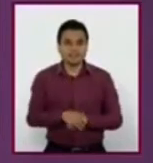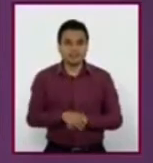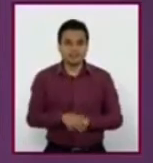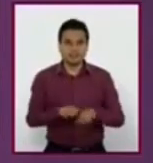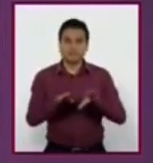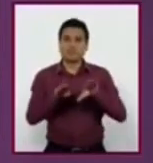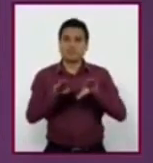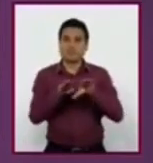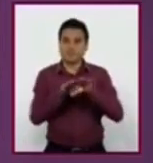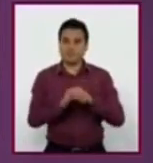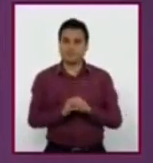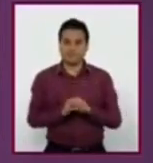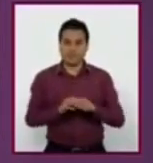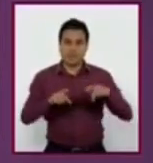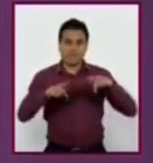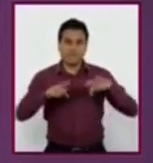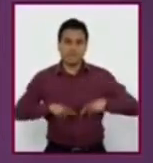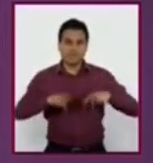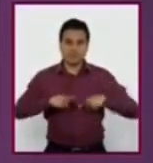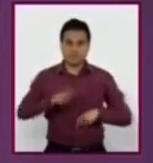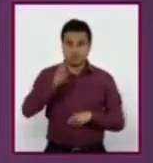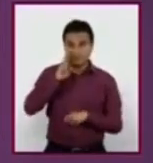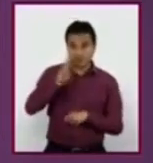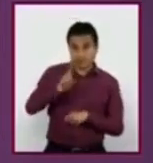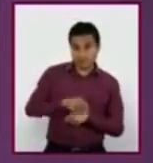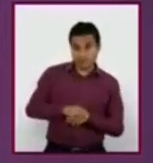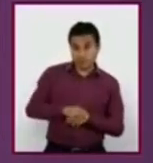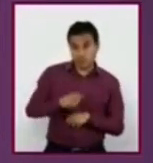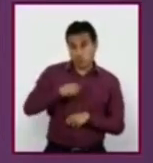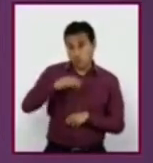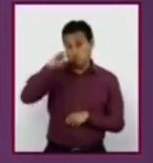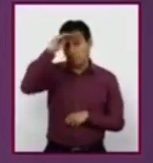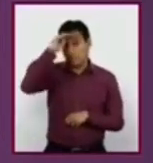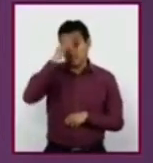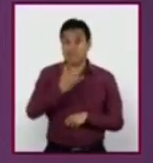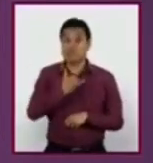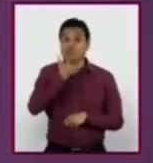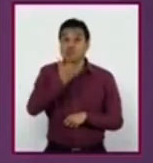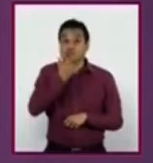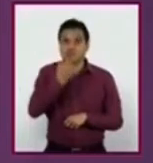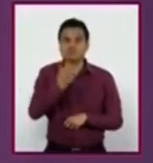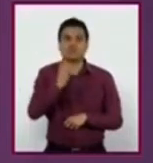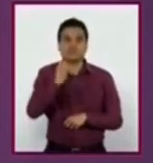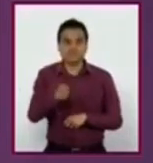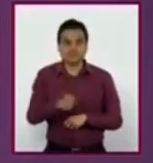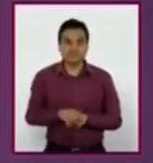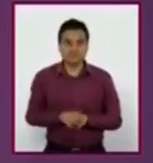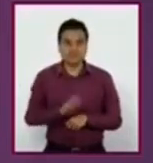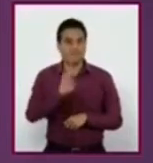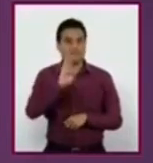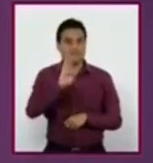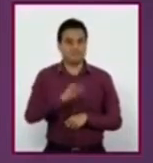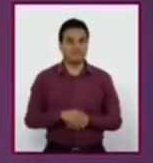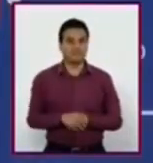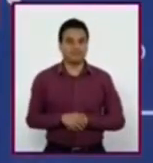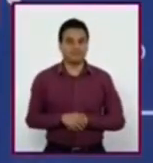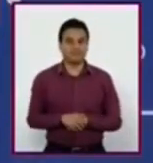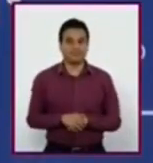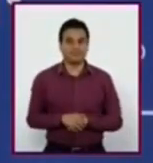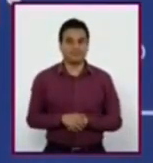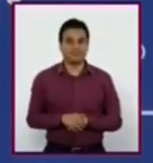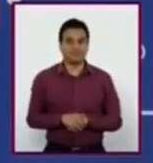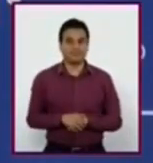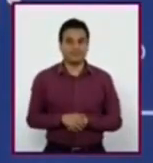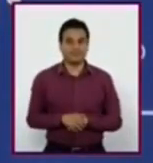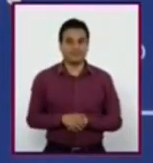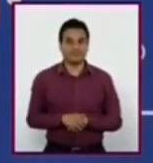una generalización inflexible y errónea. Por lo tanto, la respuesta correcta es la opción B. Si